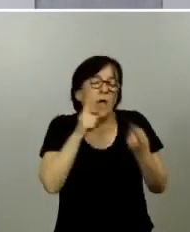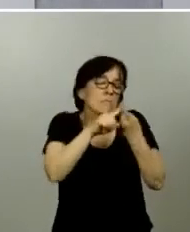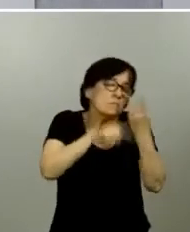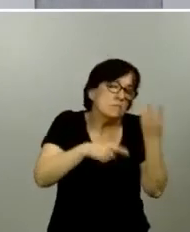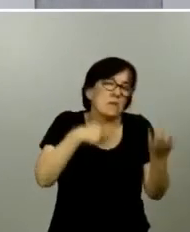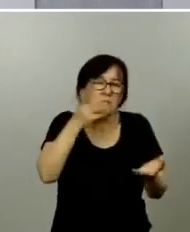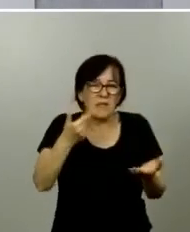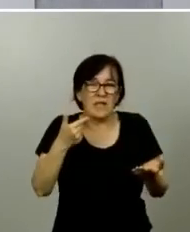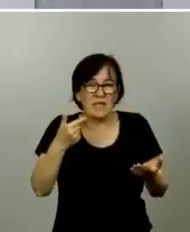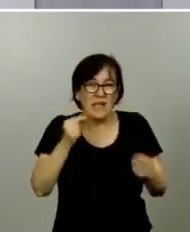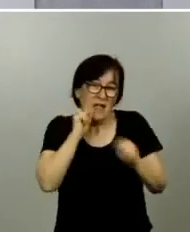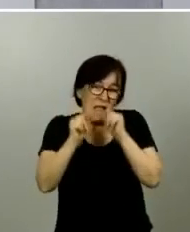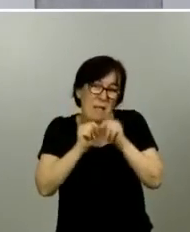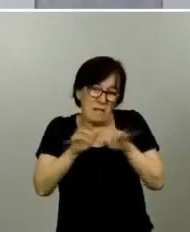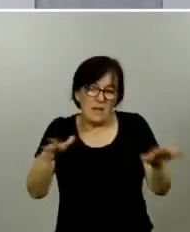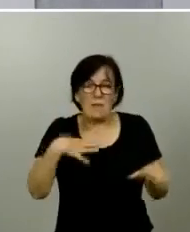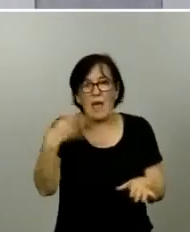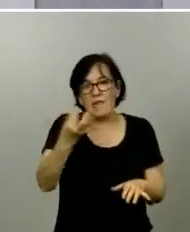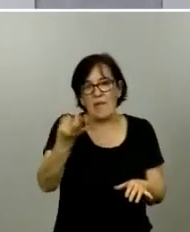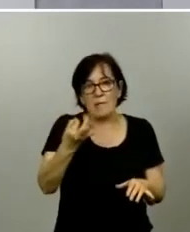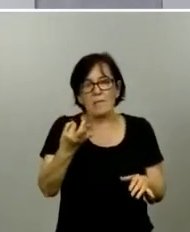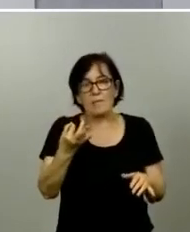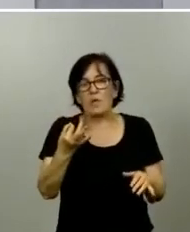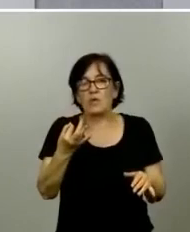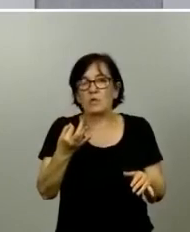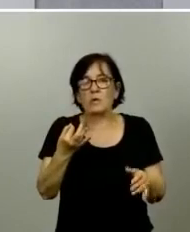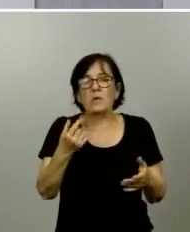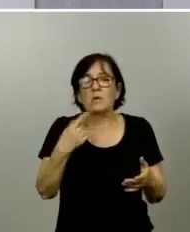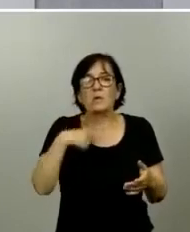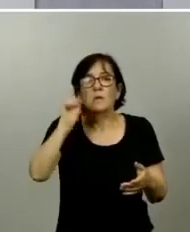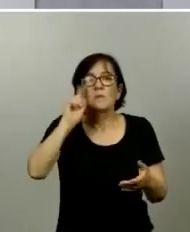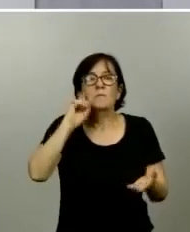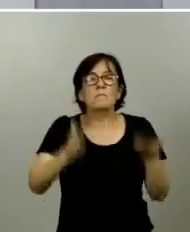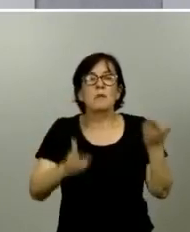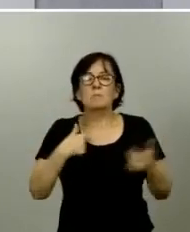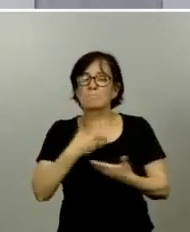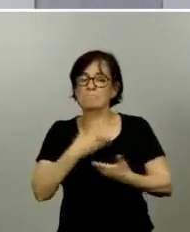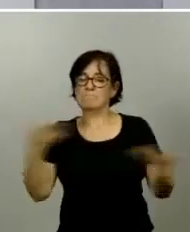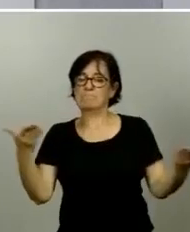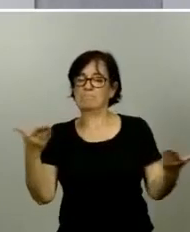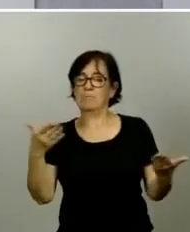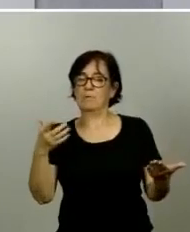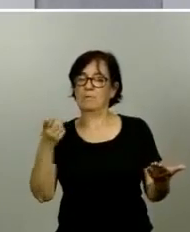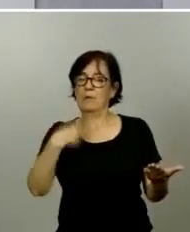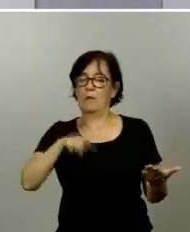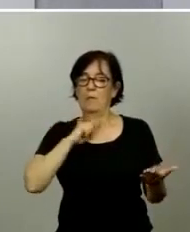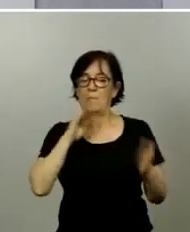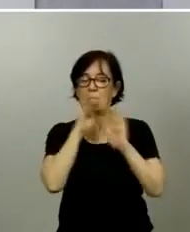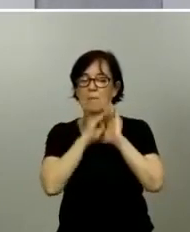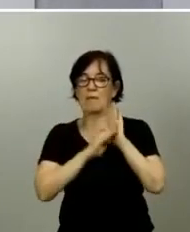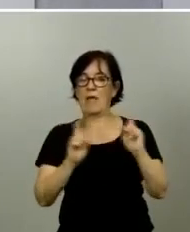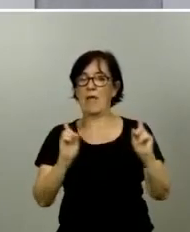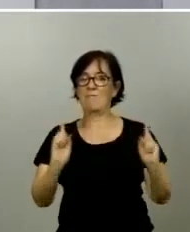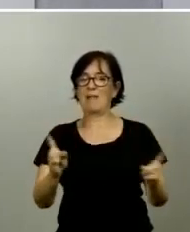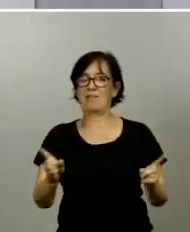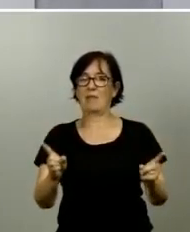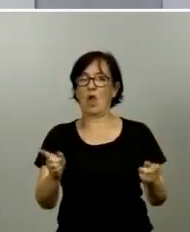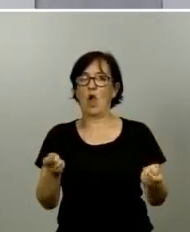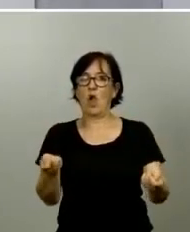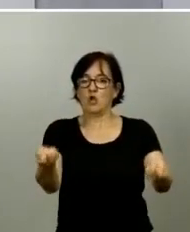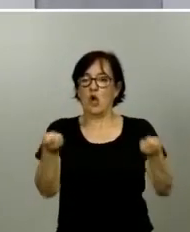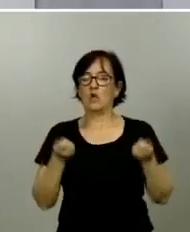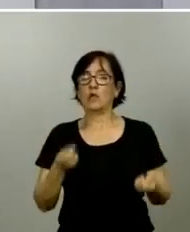epidemia que tendremos que valorar lo que no podemos es fiar nuestras medidas de prevención y control a una